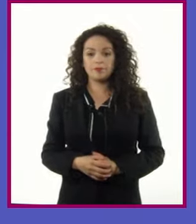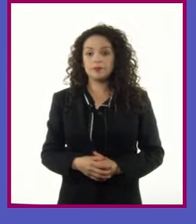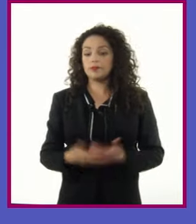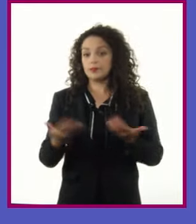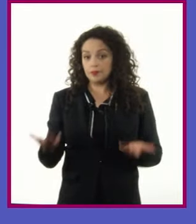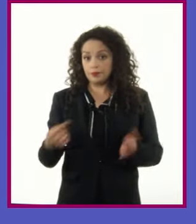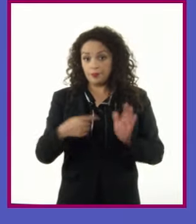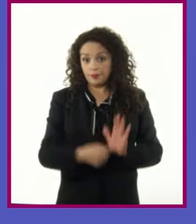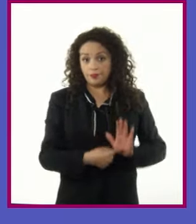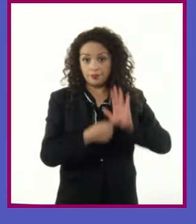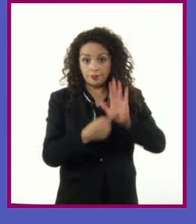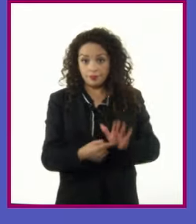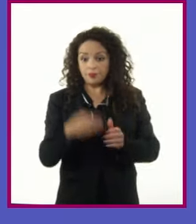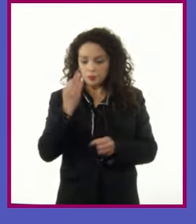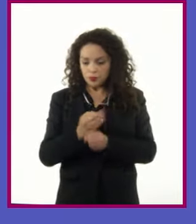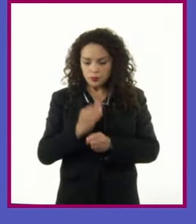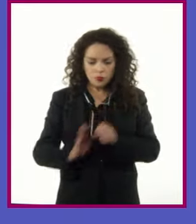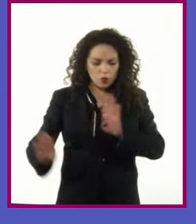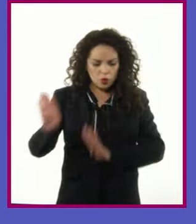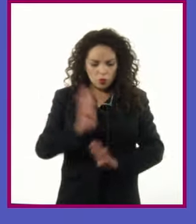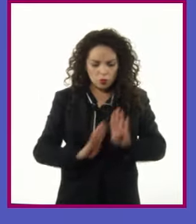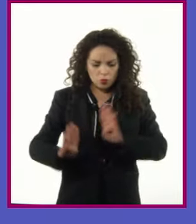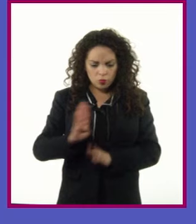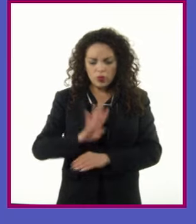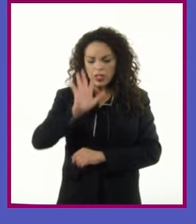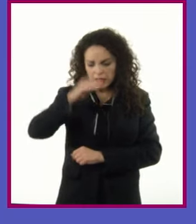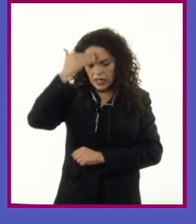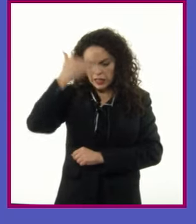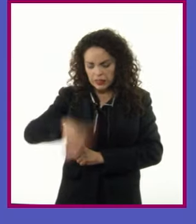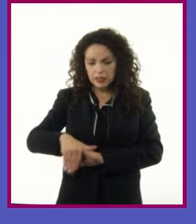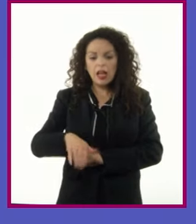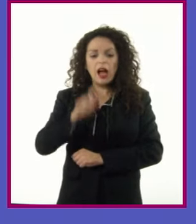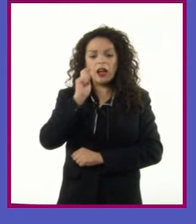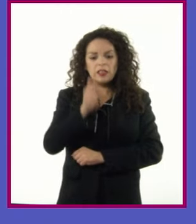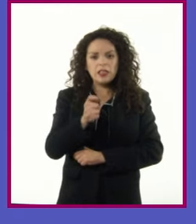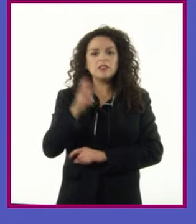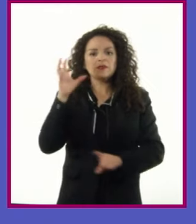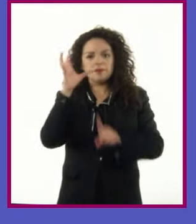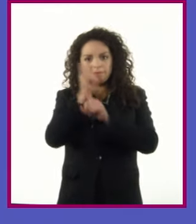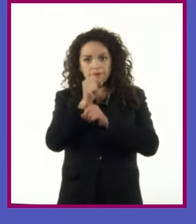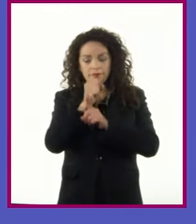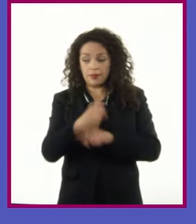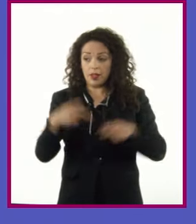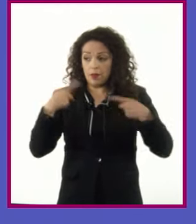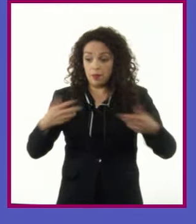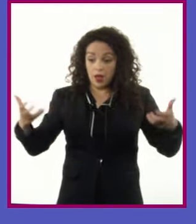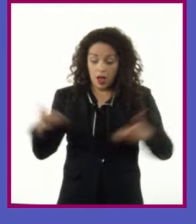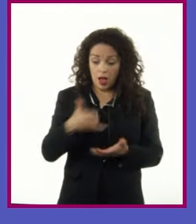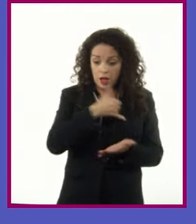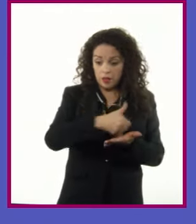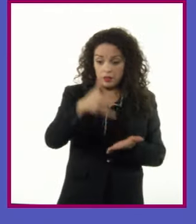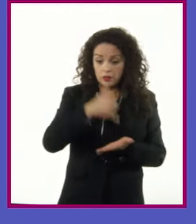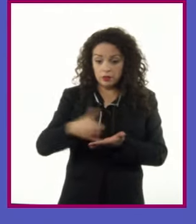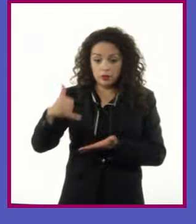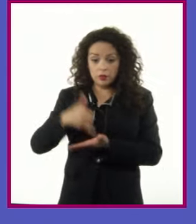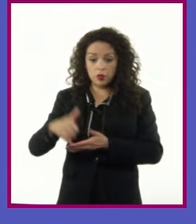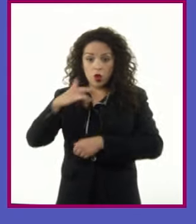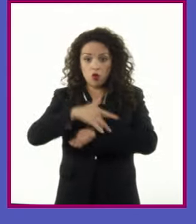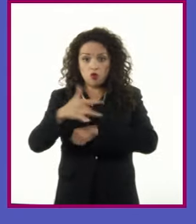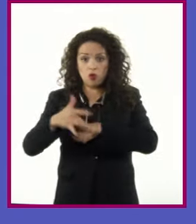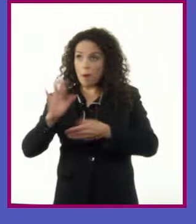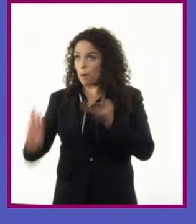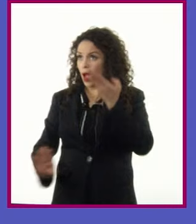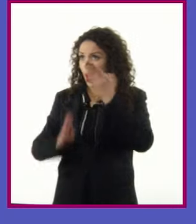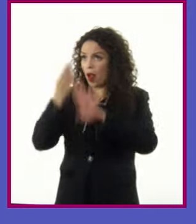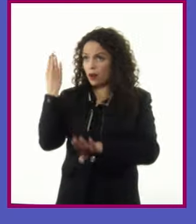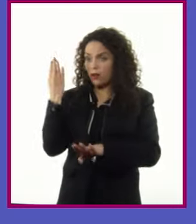conocimiento biológico actual Se puede llegar a lo siguiente Los productores de nopal alrededor del mundo Enfrentan retos de